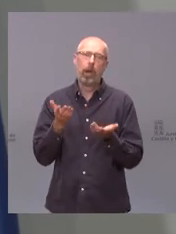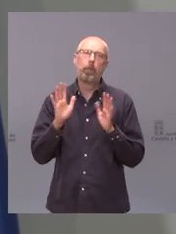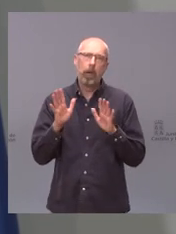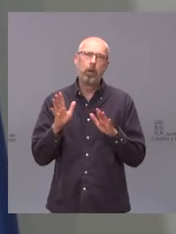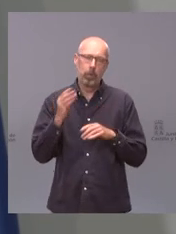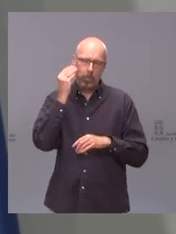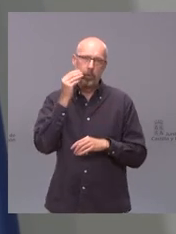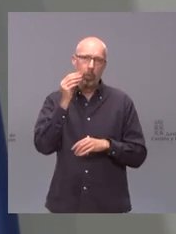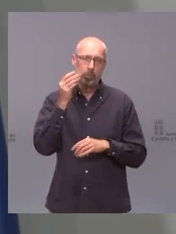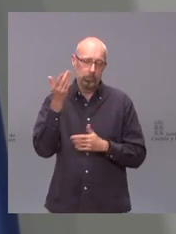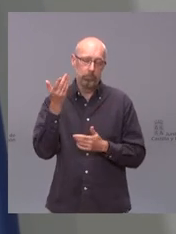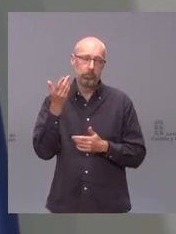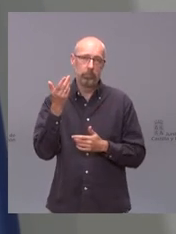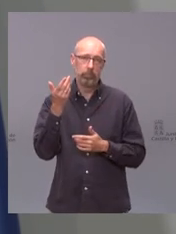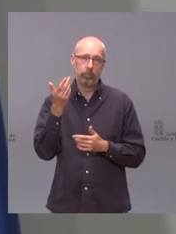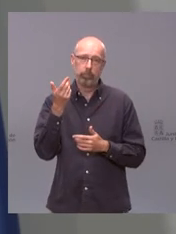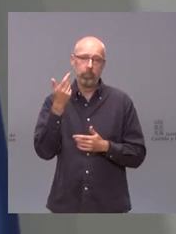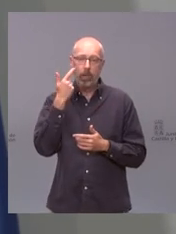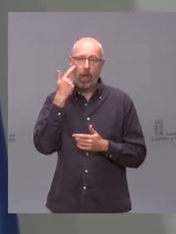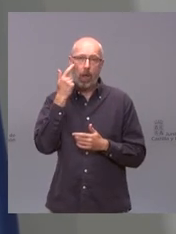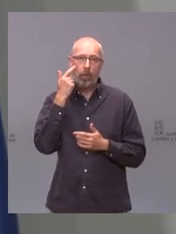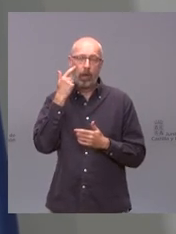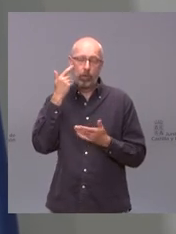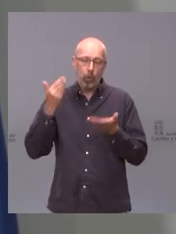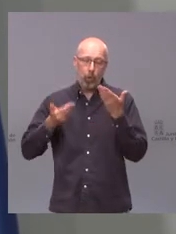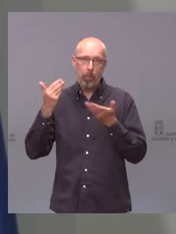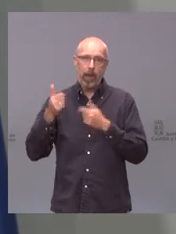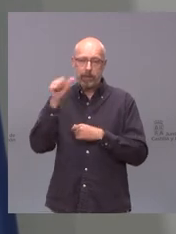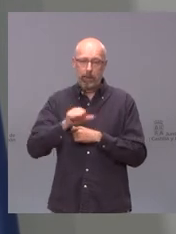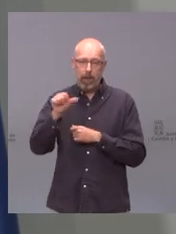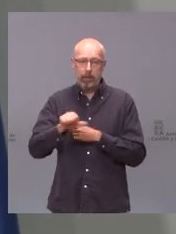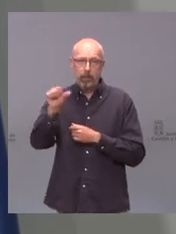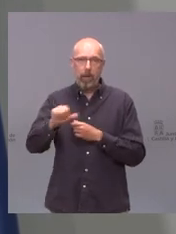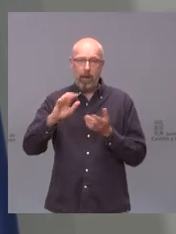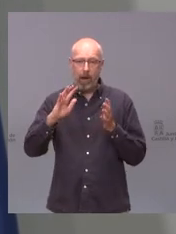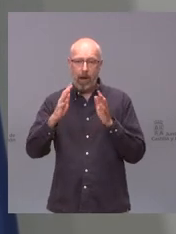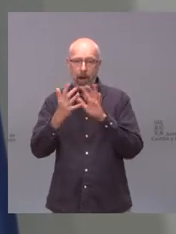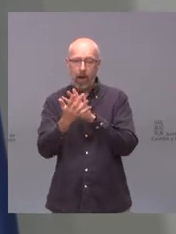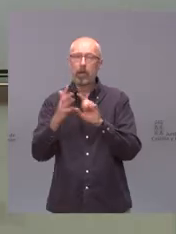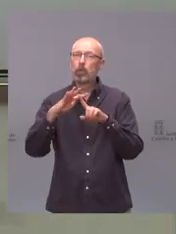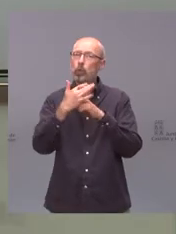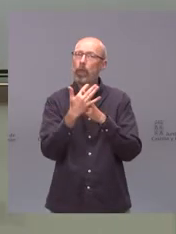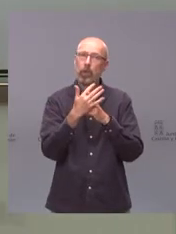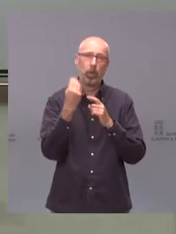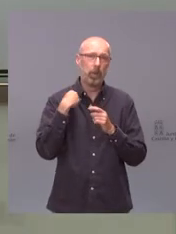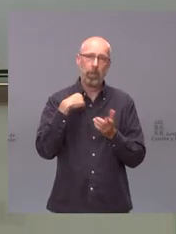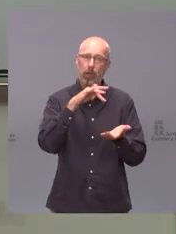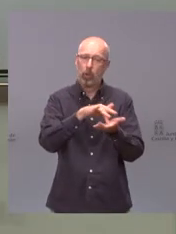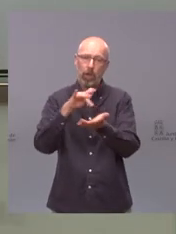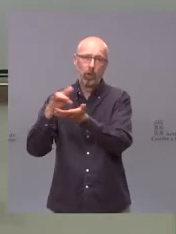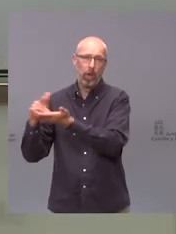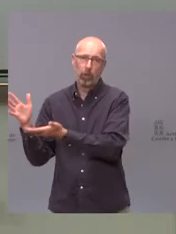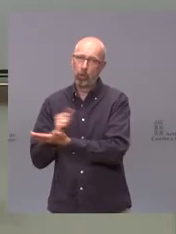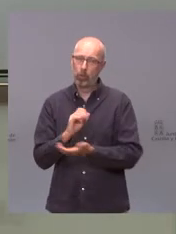largo de cómo van evolucionando las semanas cómo cada vez será una provincia la que esté en esa situación En relación a las